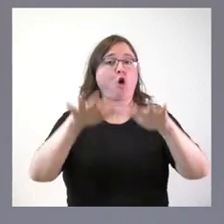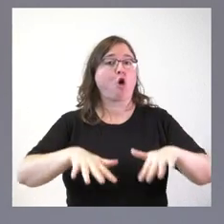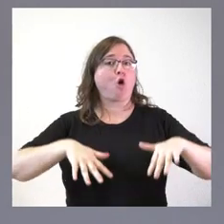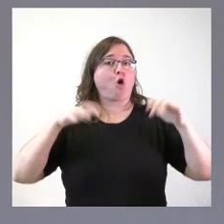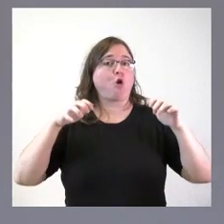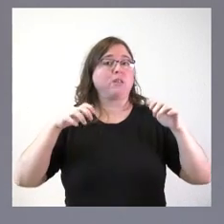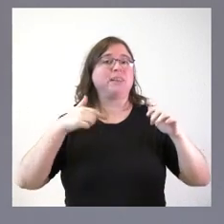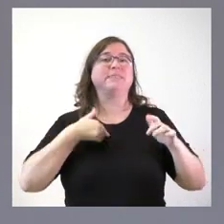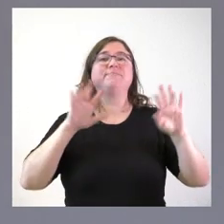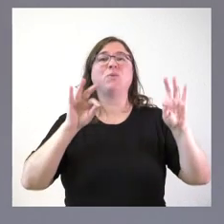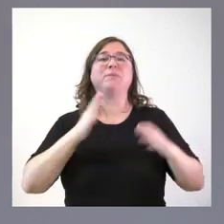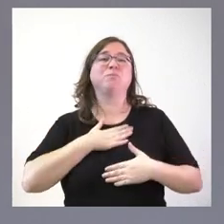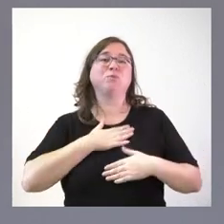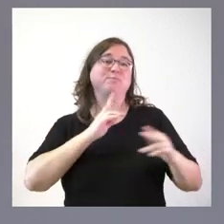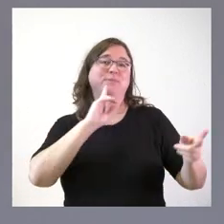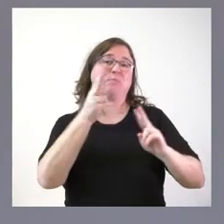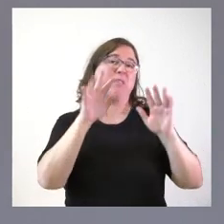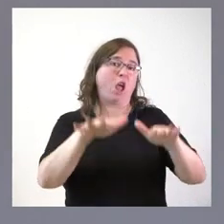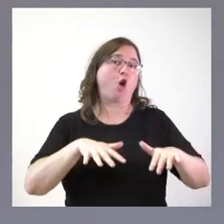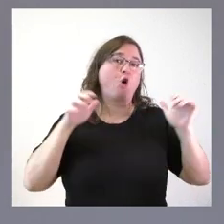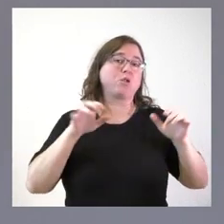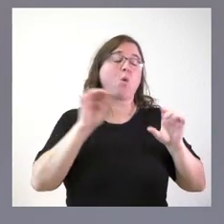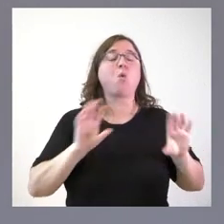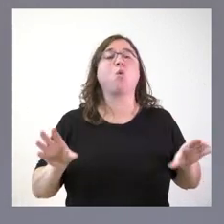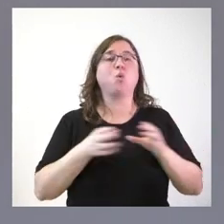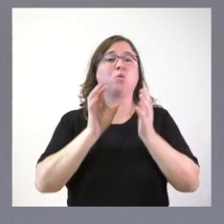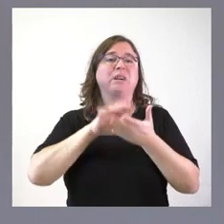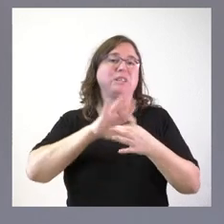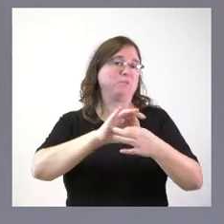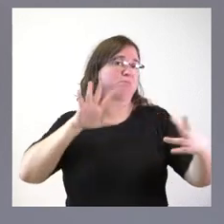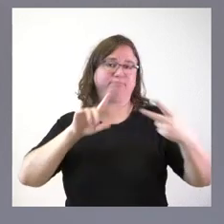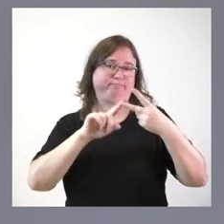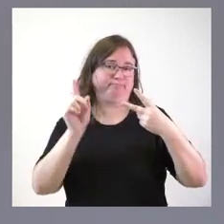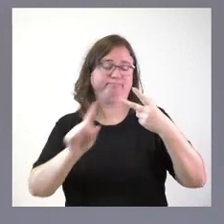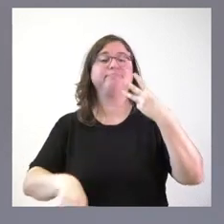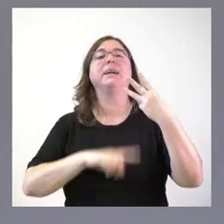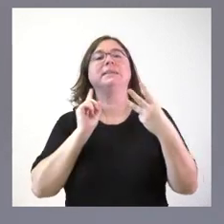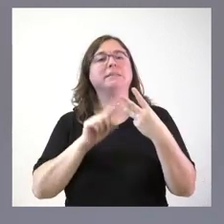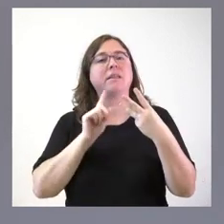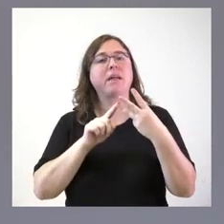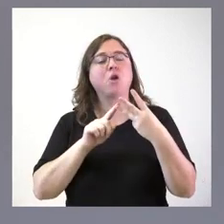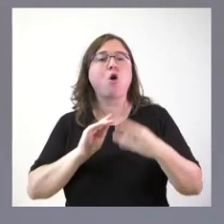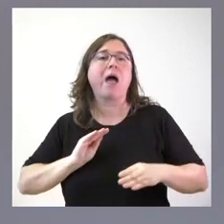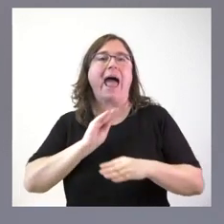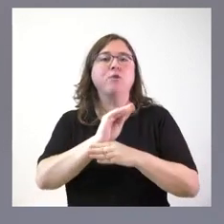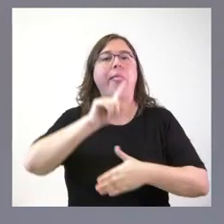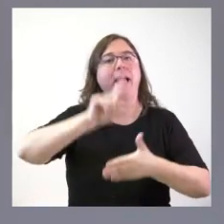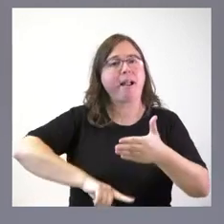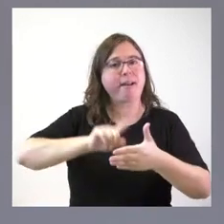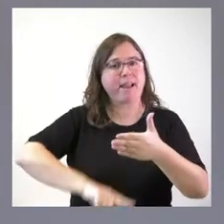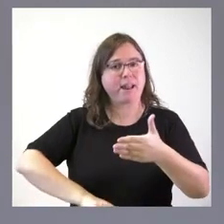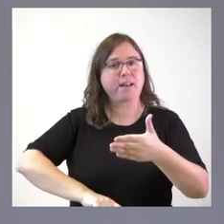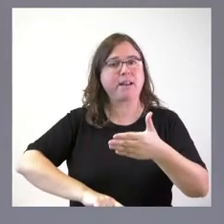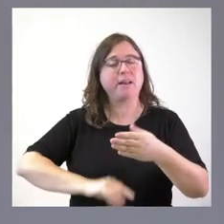y eso es más bien propio de que lo responda a las Cortes, no a la Junta de Castilla y León. Y en lo que tiene que ver con las ayudas al alquiler, pues